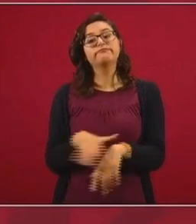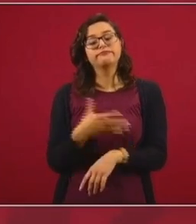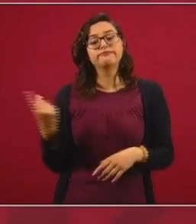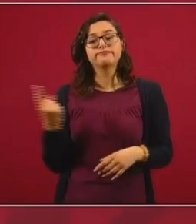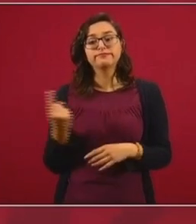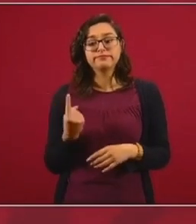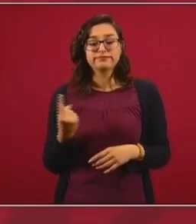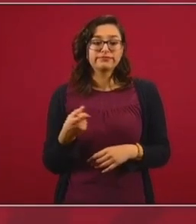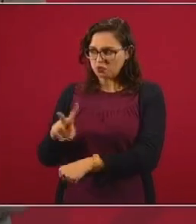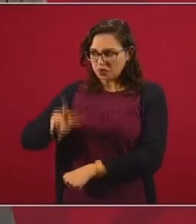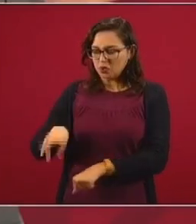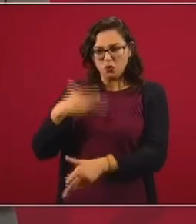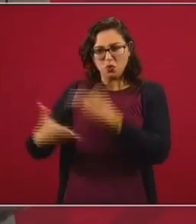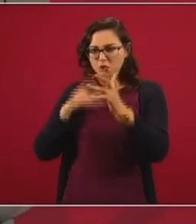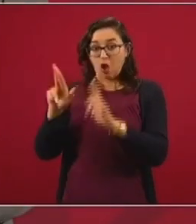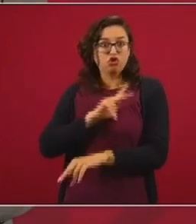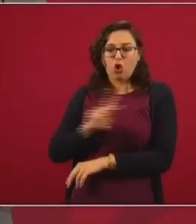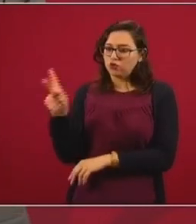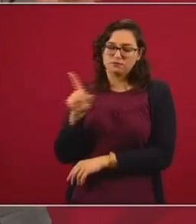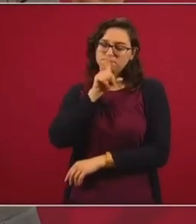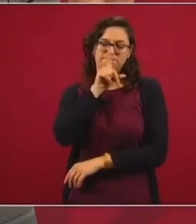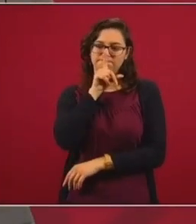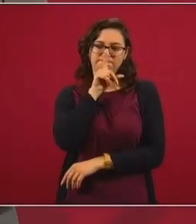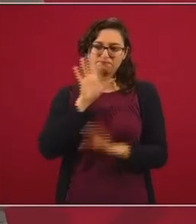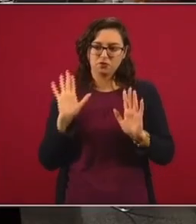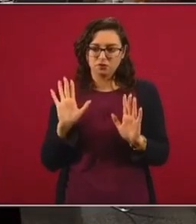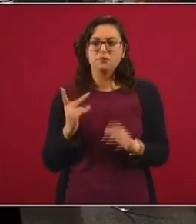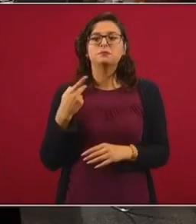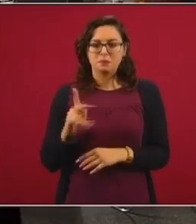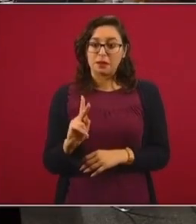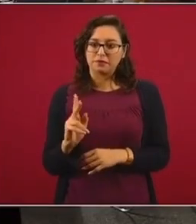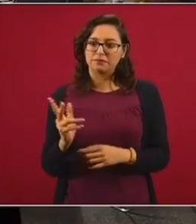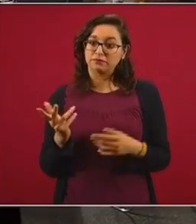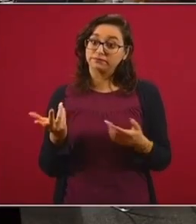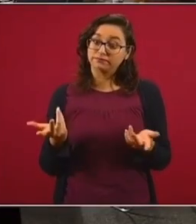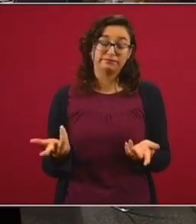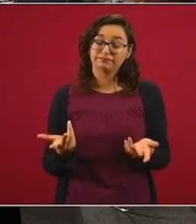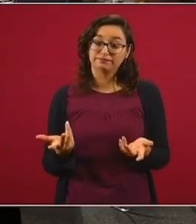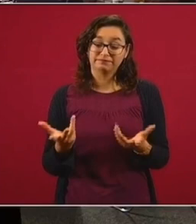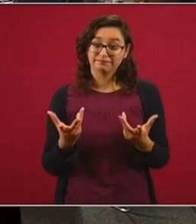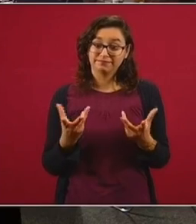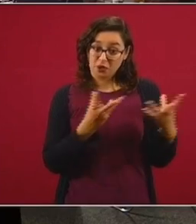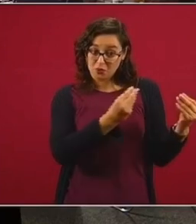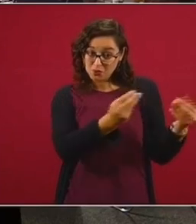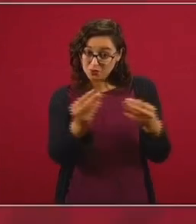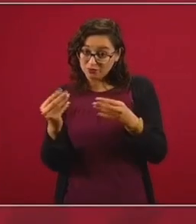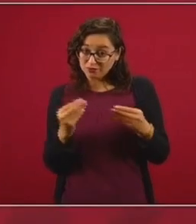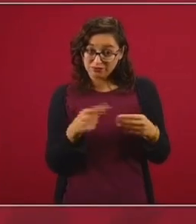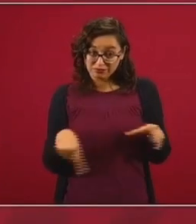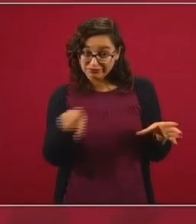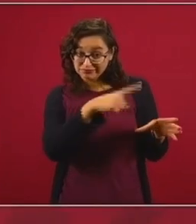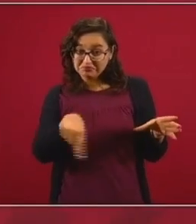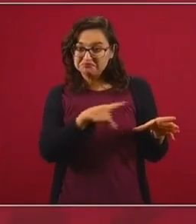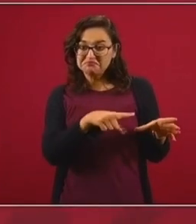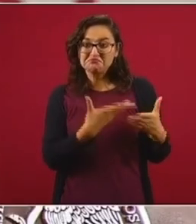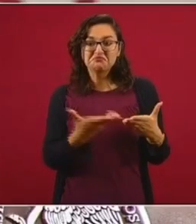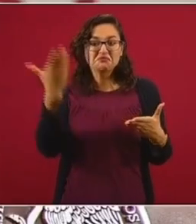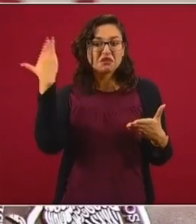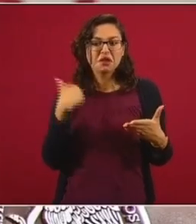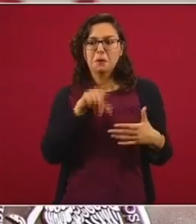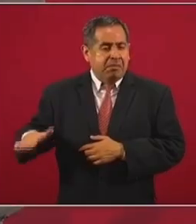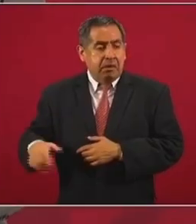dedicaban a engañar. Eso quiero generalizar, ese es el propósito, pero sí, muchos de los que nunca